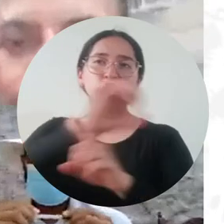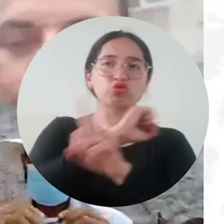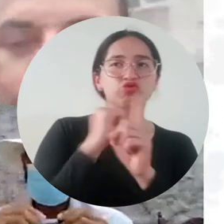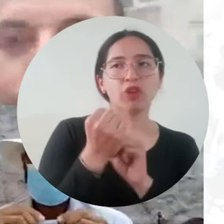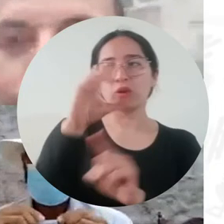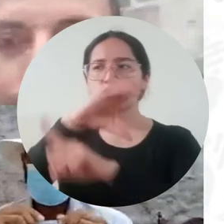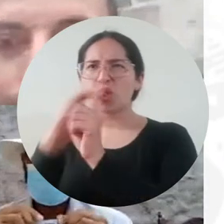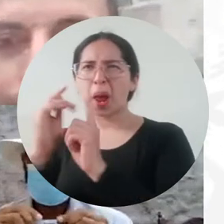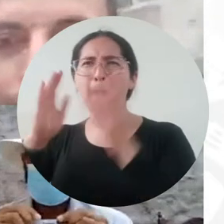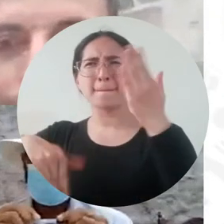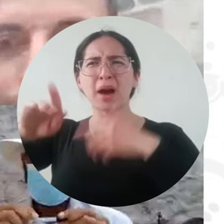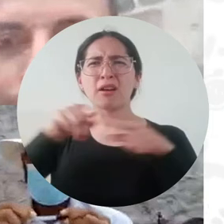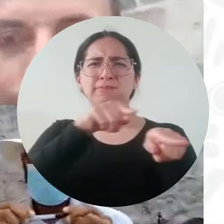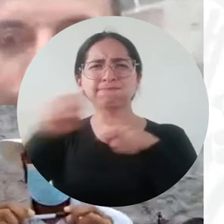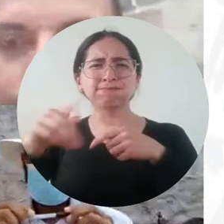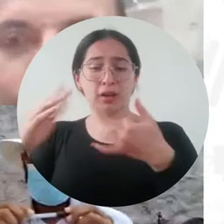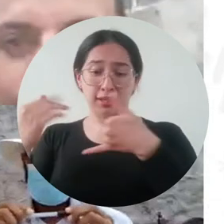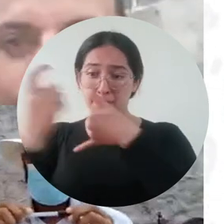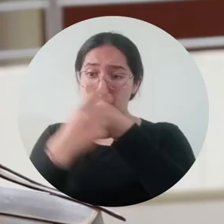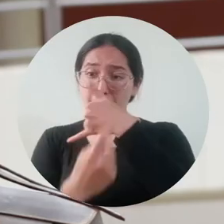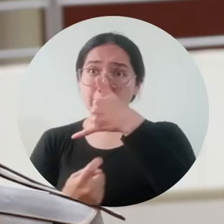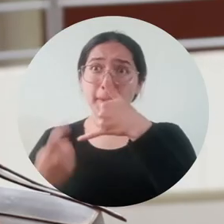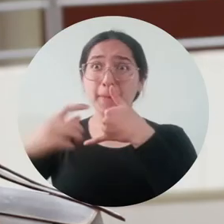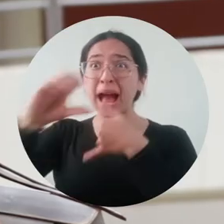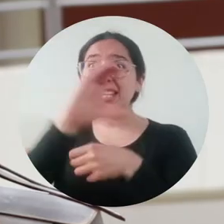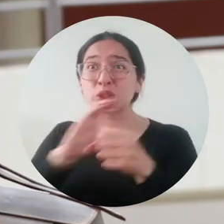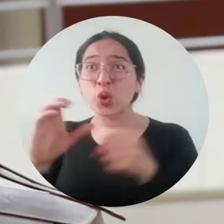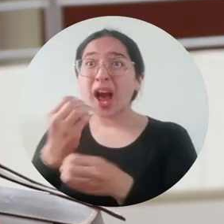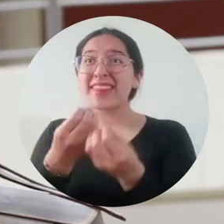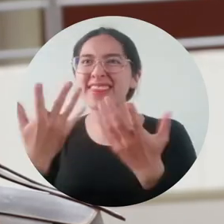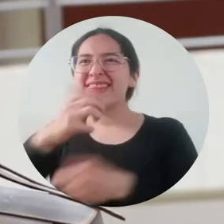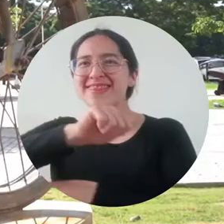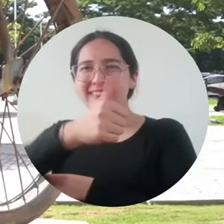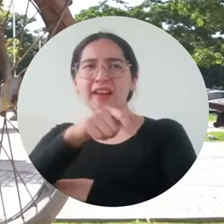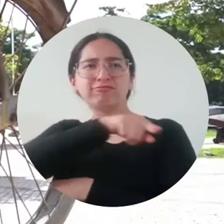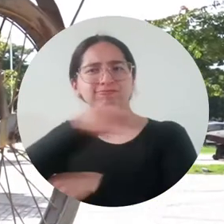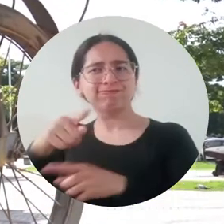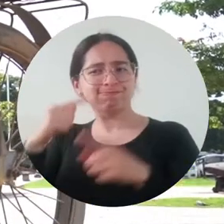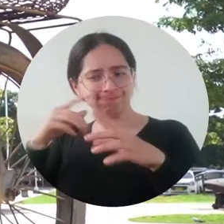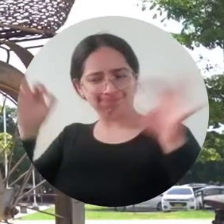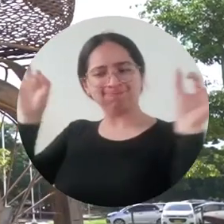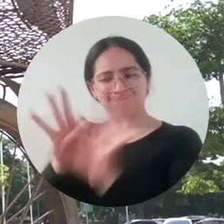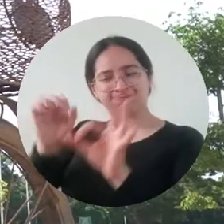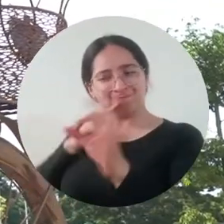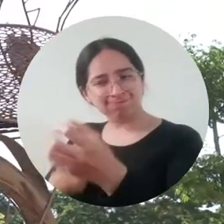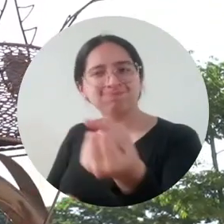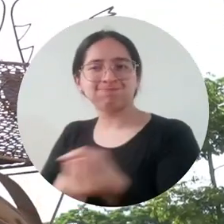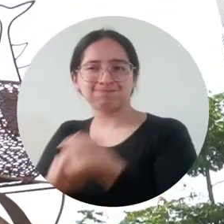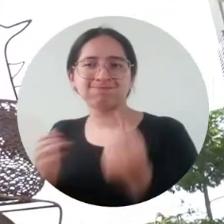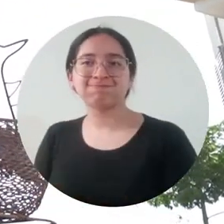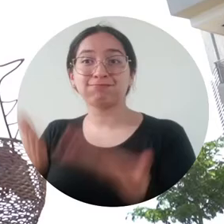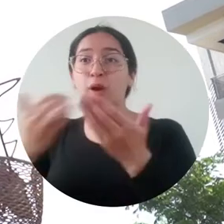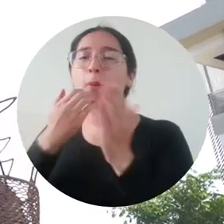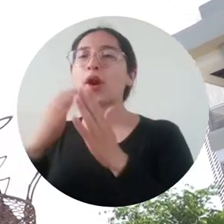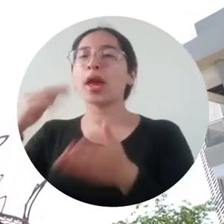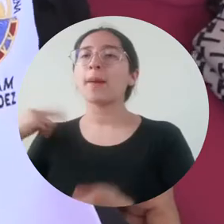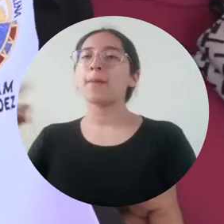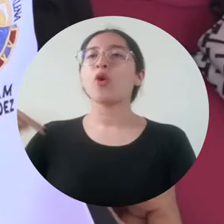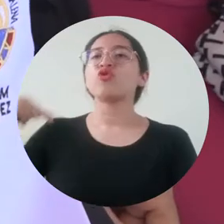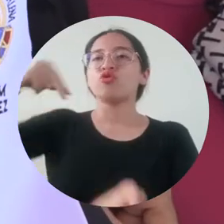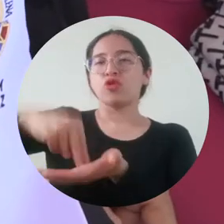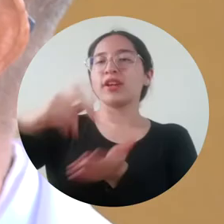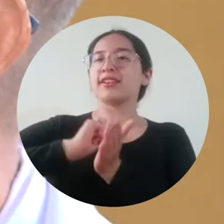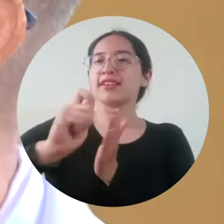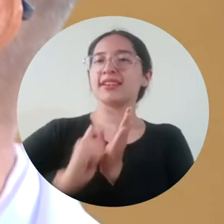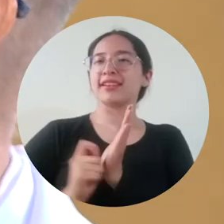culturales con amplia trayectoria en más de 10 ciudades del territorio nacional han depositado la confianza de su formación en esta institución, como